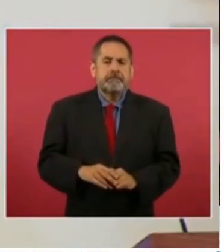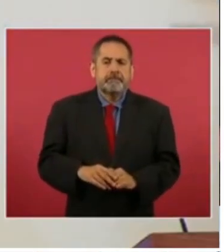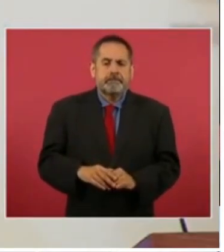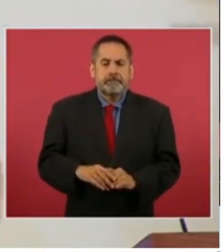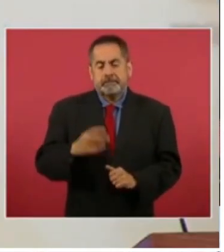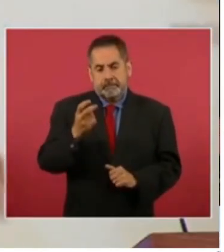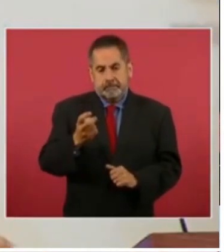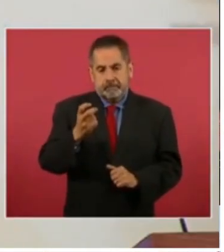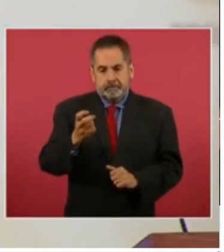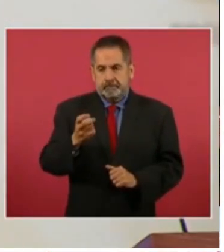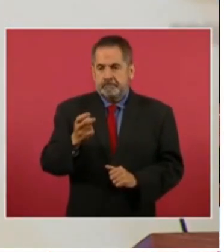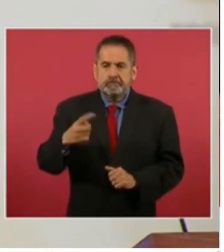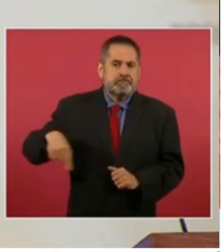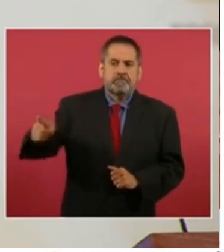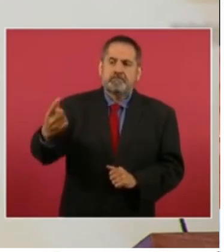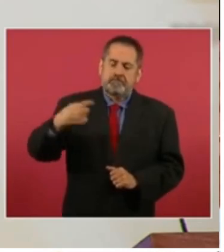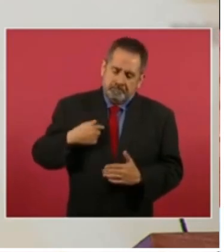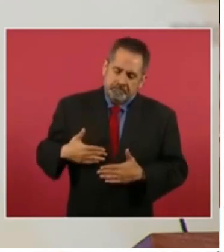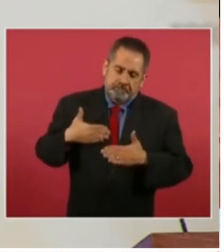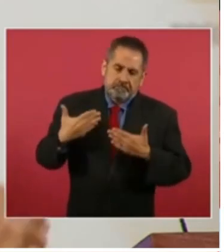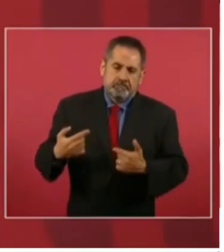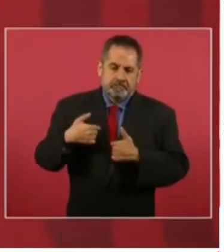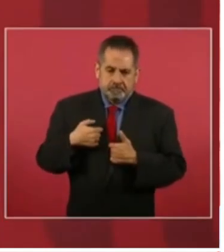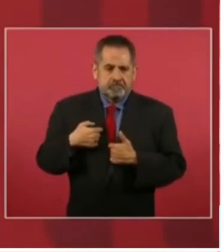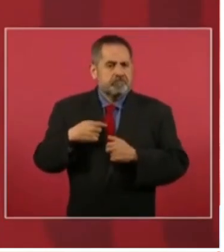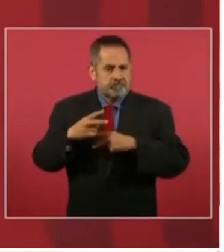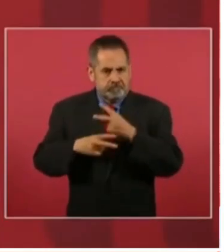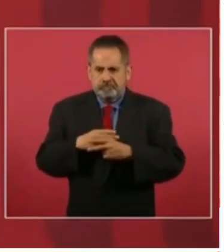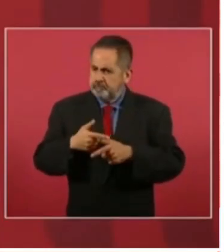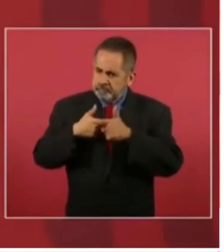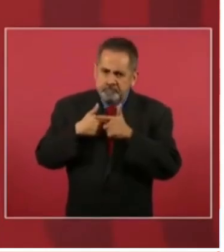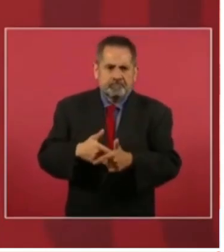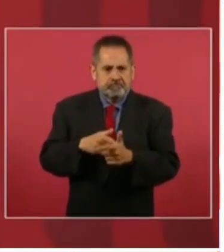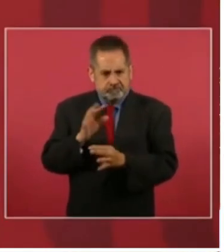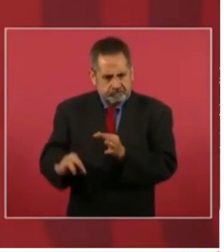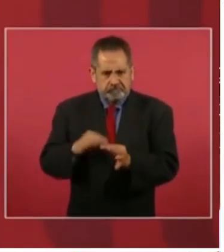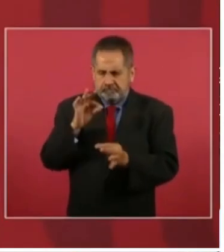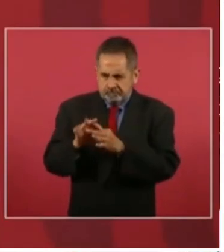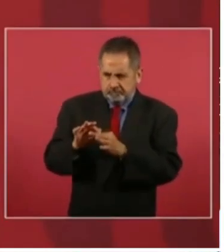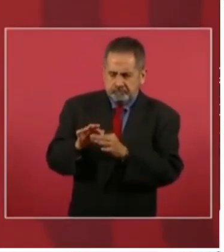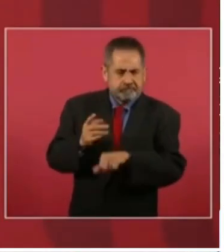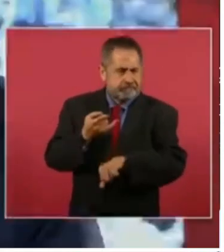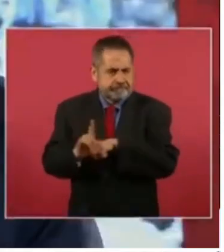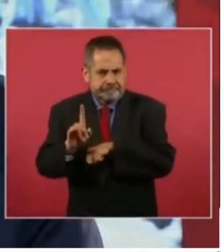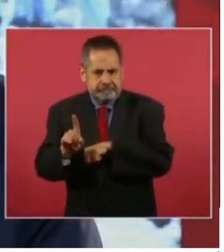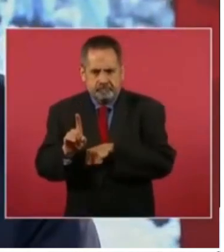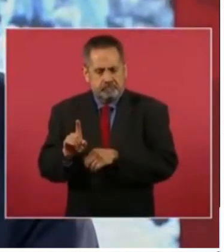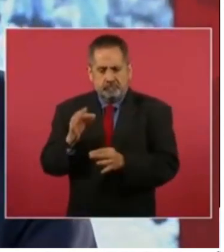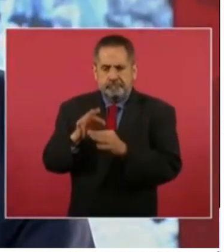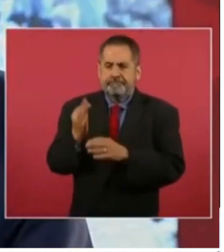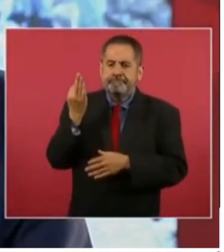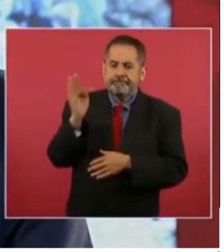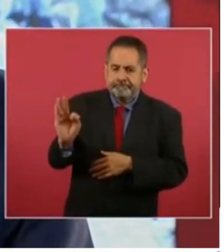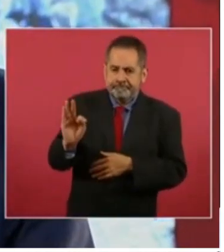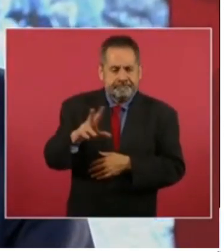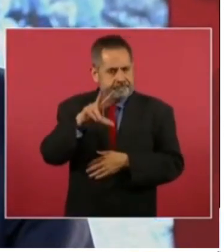Y por eso nos tienen confianza. Y vamos nosotros a seguir cumpliendo con la gente. Y nunca vamos a traicionar